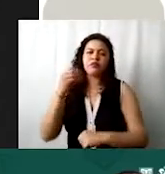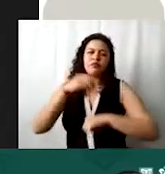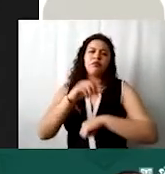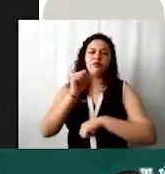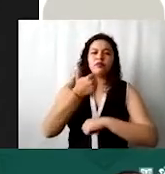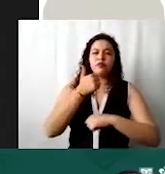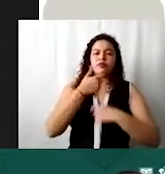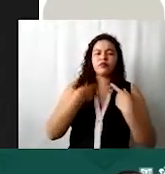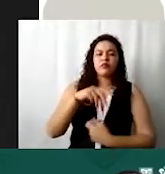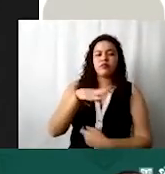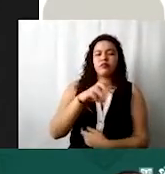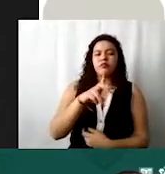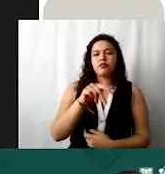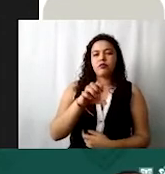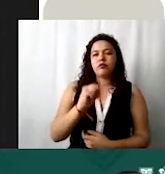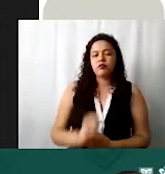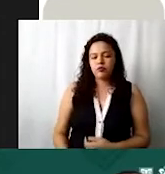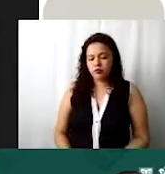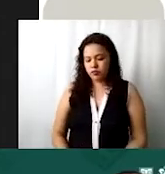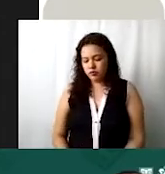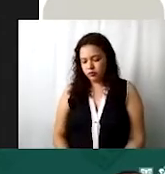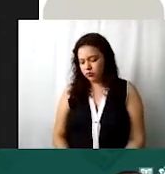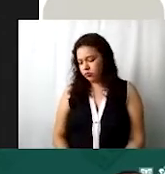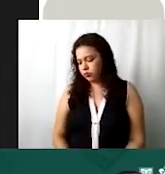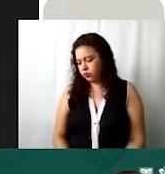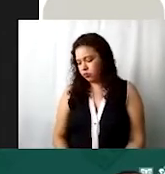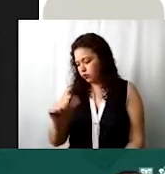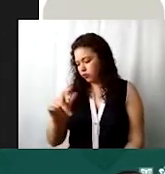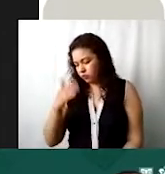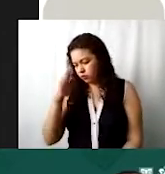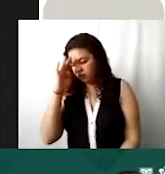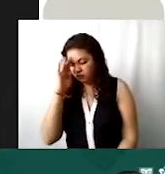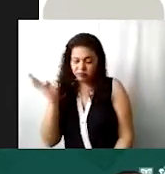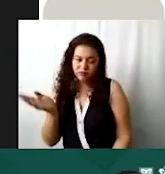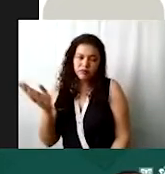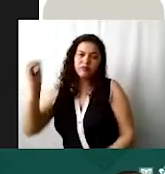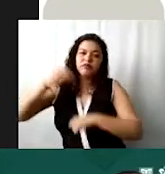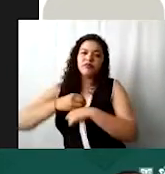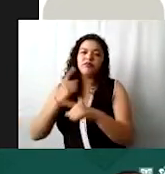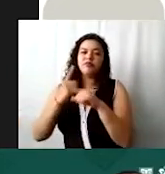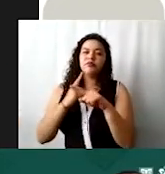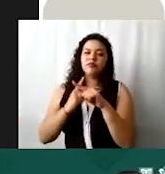aquí personas morales vamos a suponer que es IAP y agregamos la cuenta